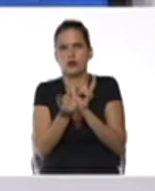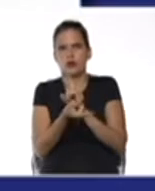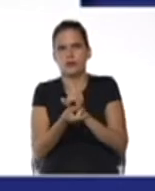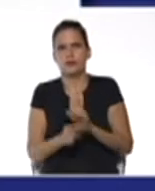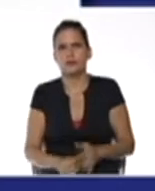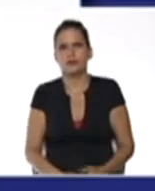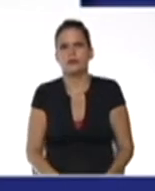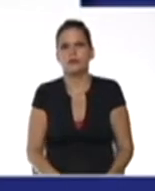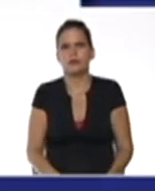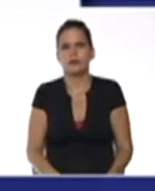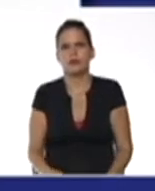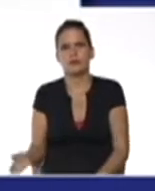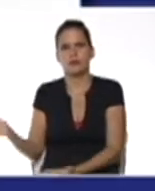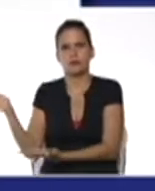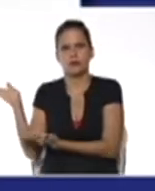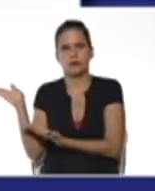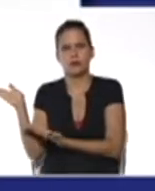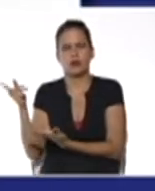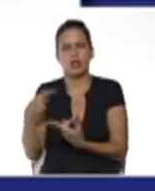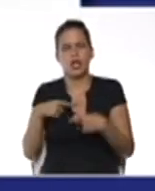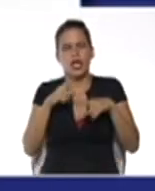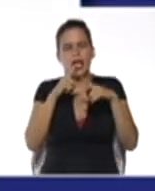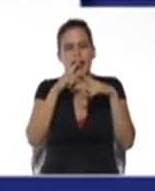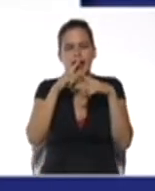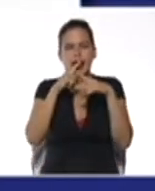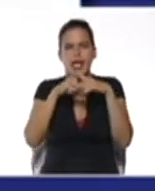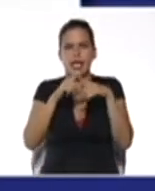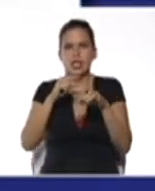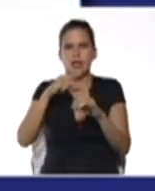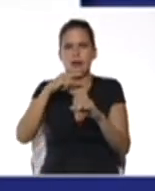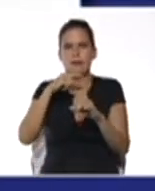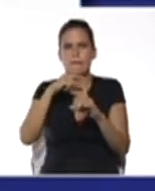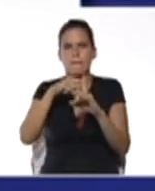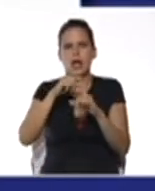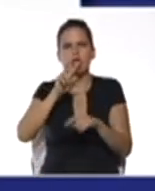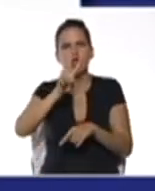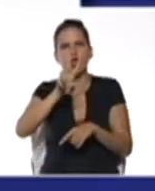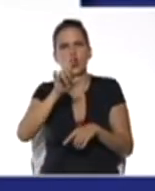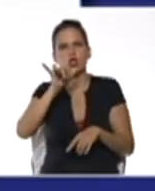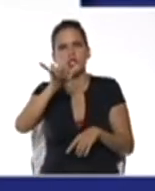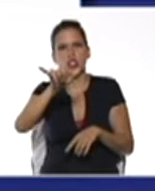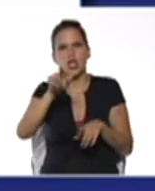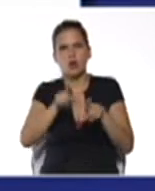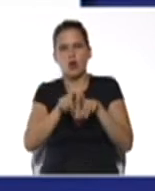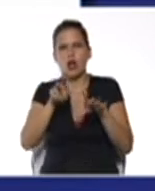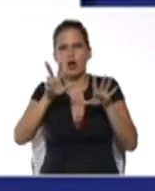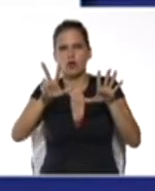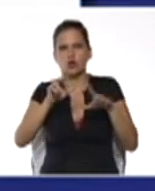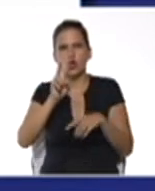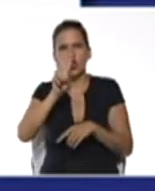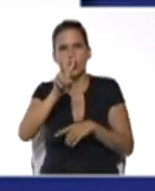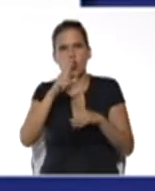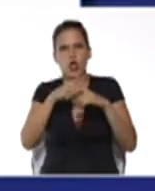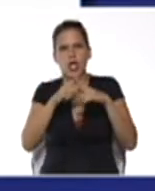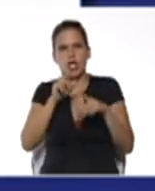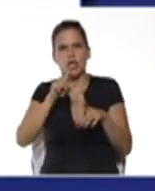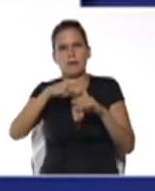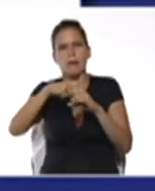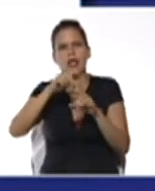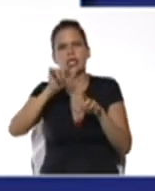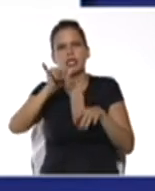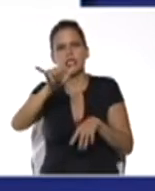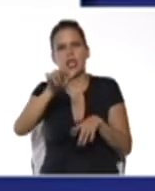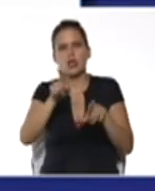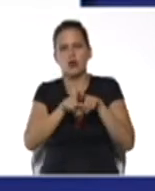conformado por x más 2 por y igual a 8 y 2 por x más y igual a 7.